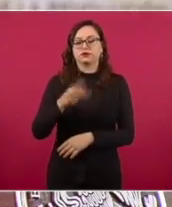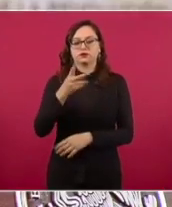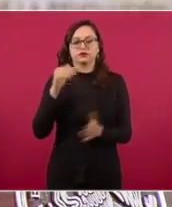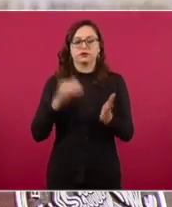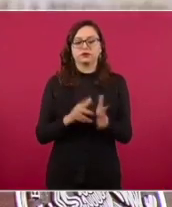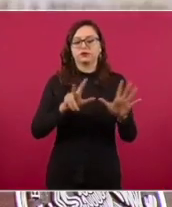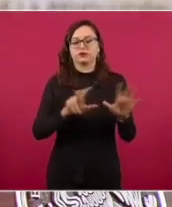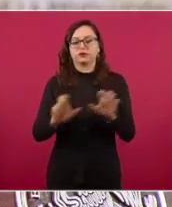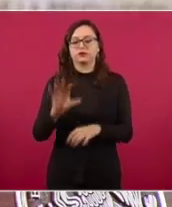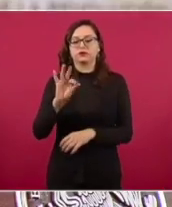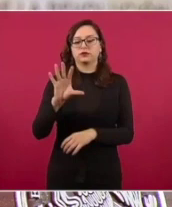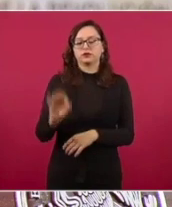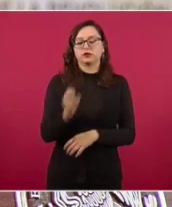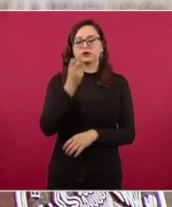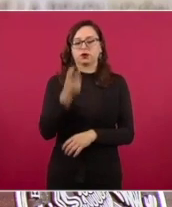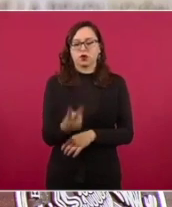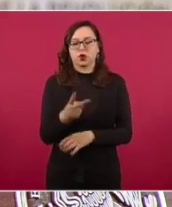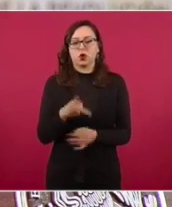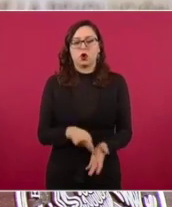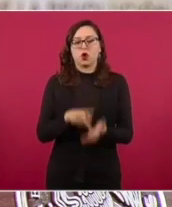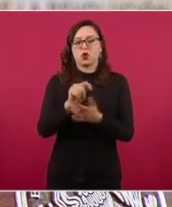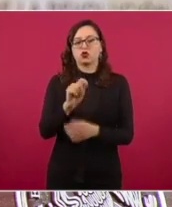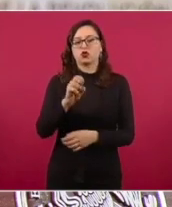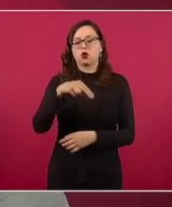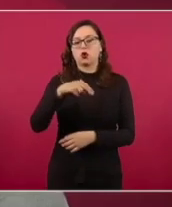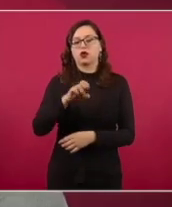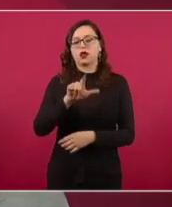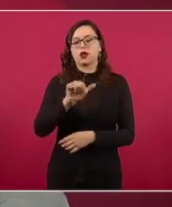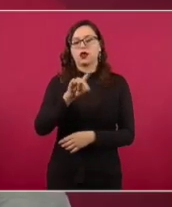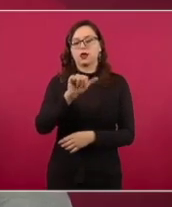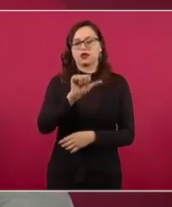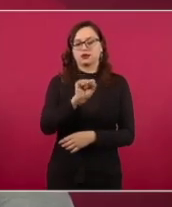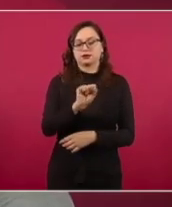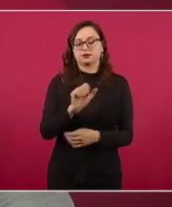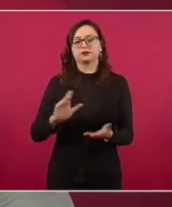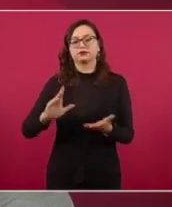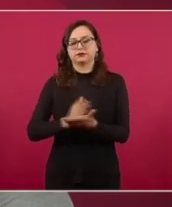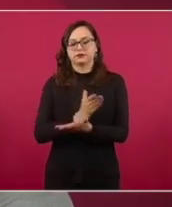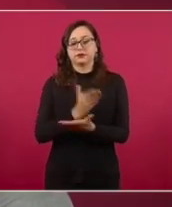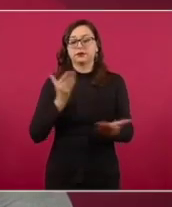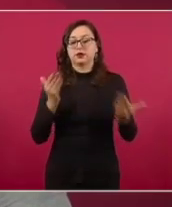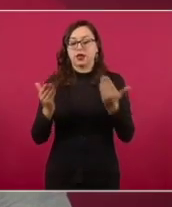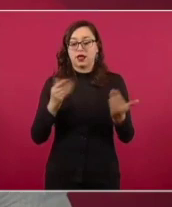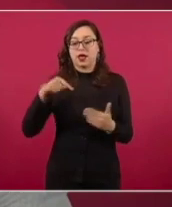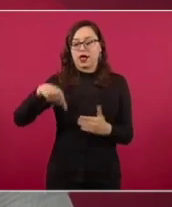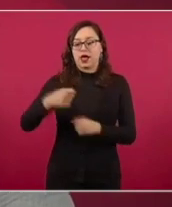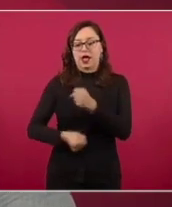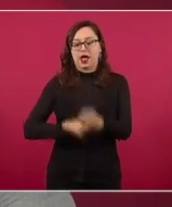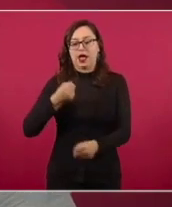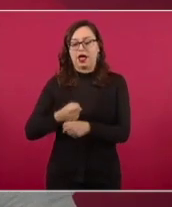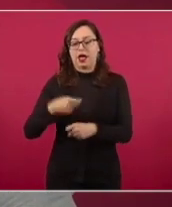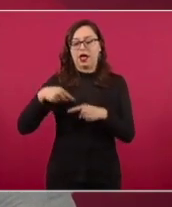842 toneladas. Comparativamente a lo que anticipamos, y es un estimado